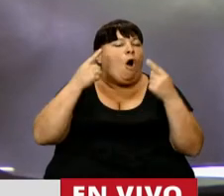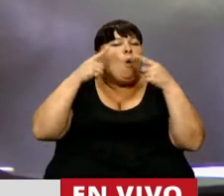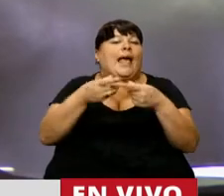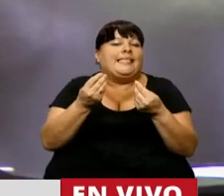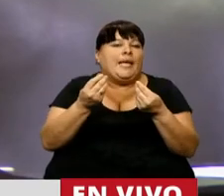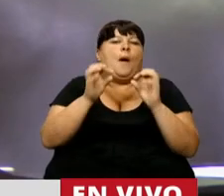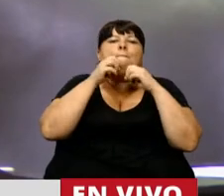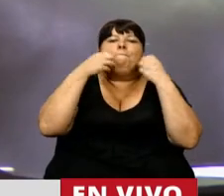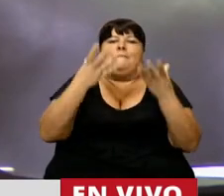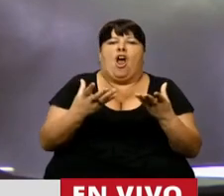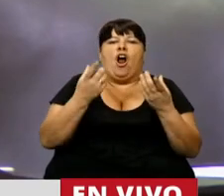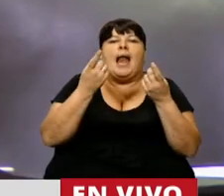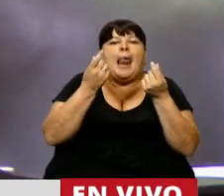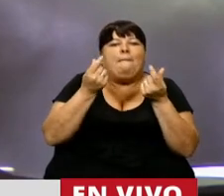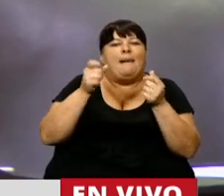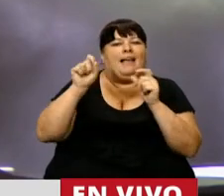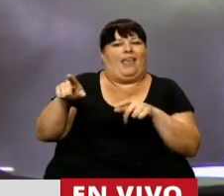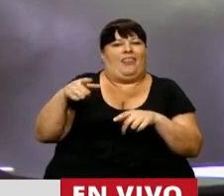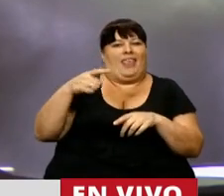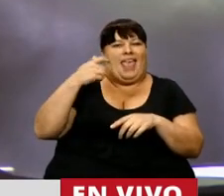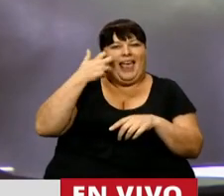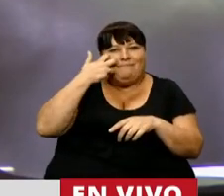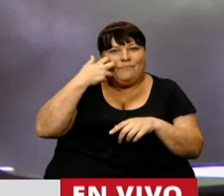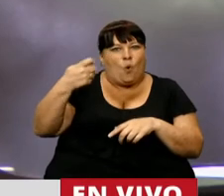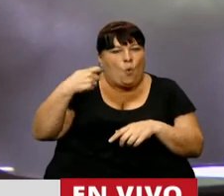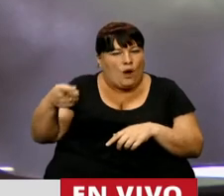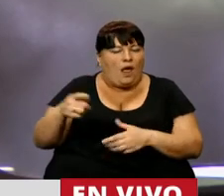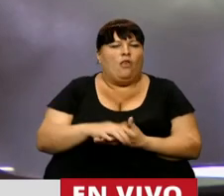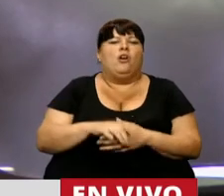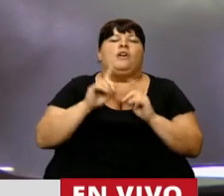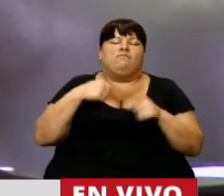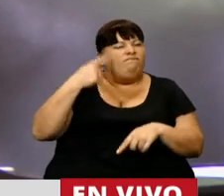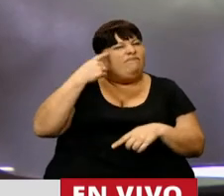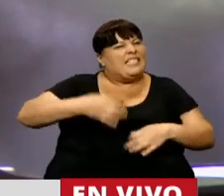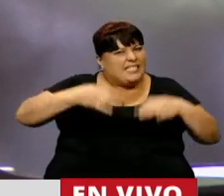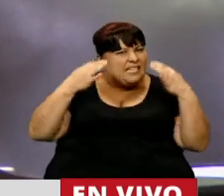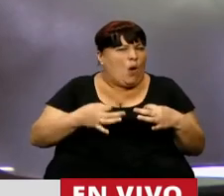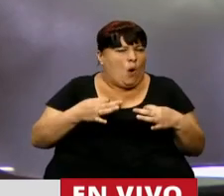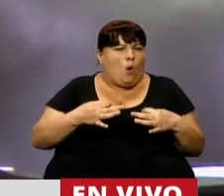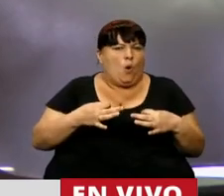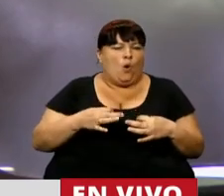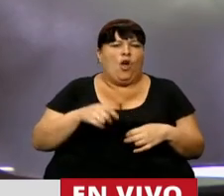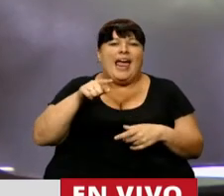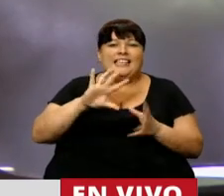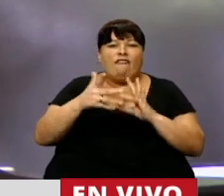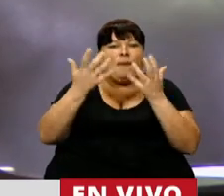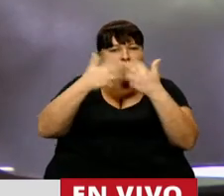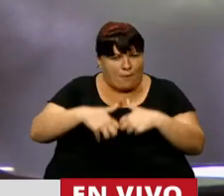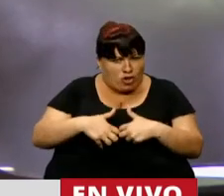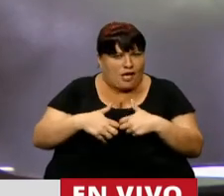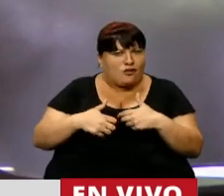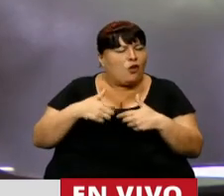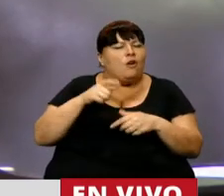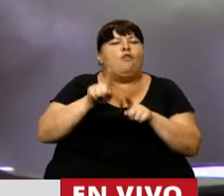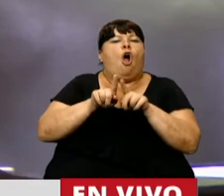objetivo de mejorar el poder adquisitivo de nuestros adultos mayores y estamos convencidos de que este proyecto es un